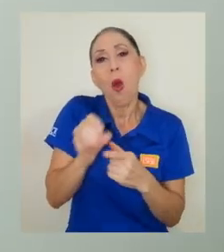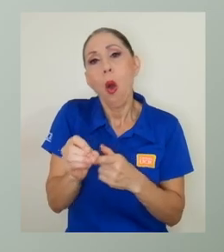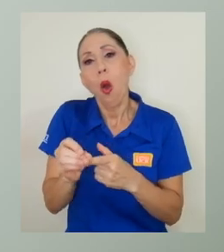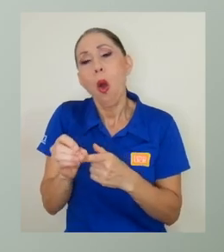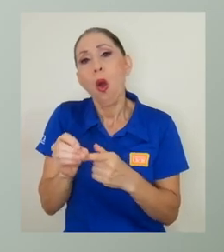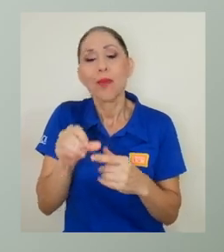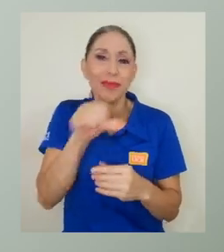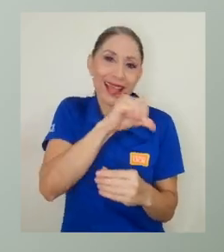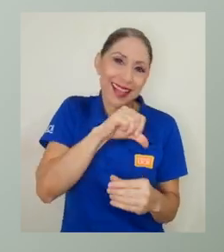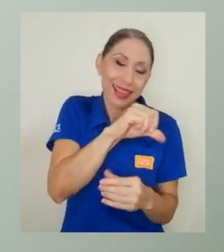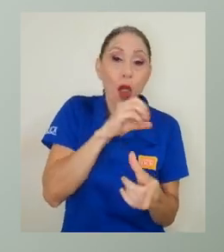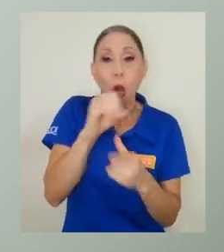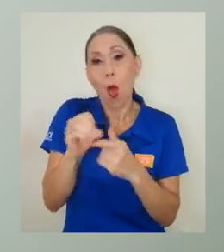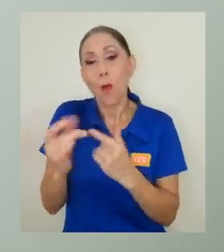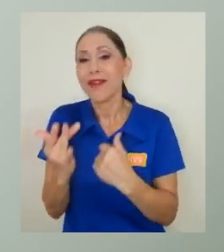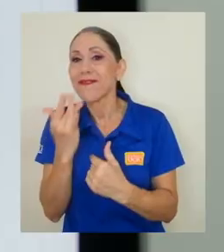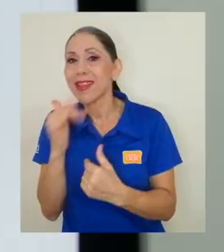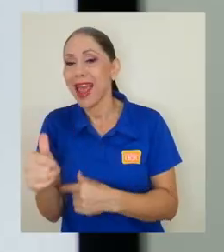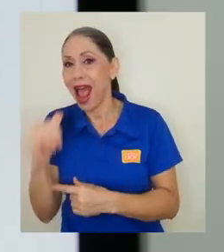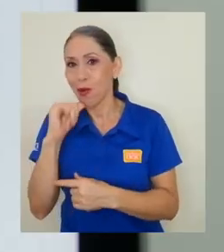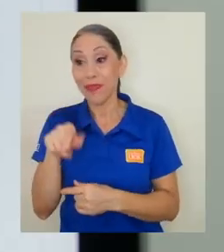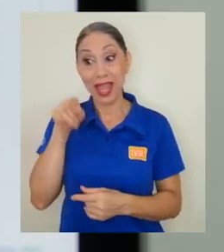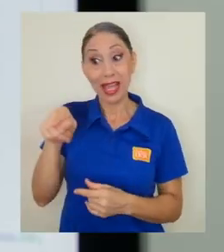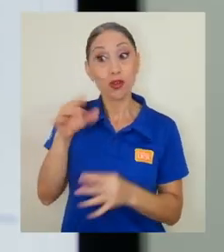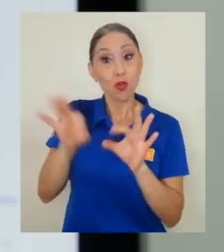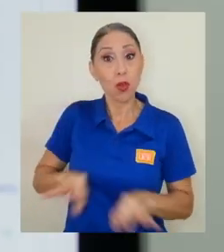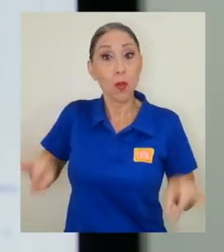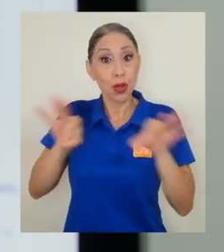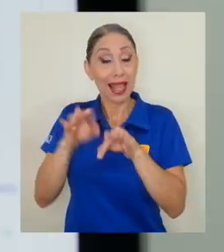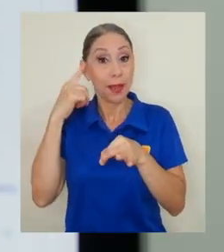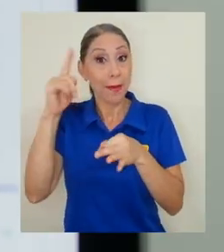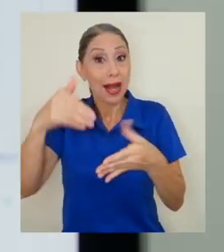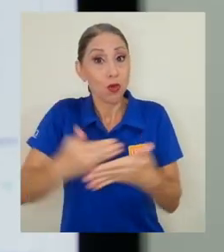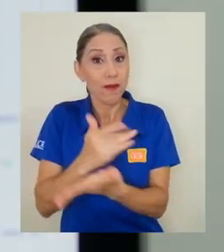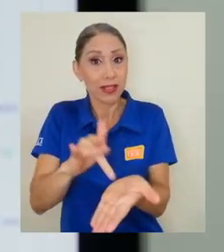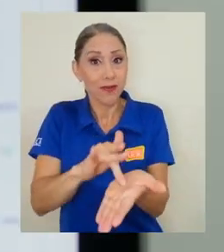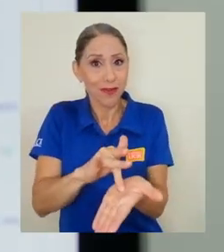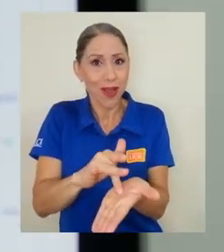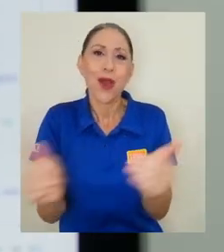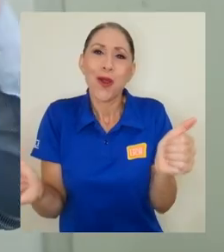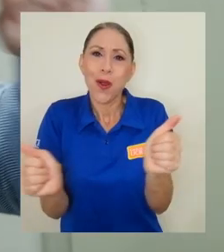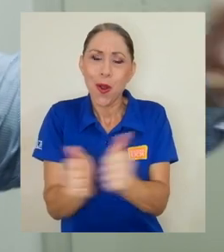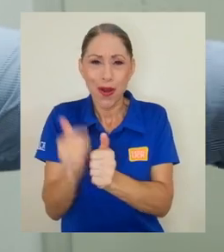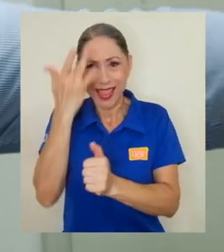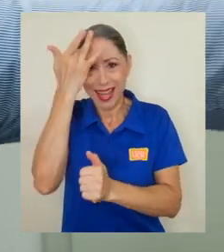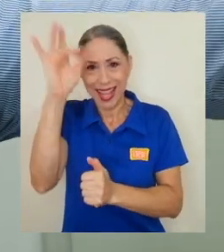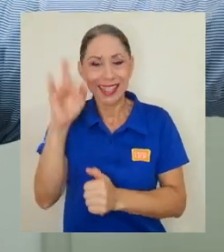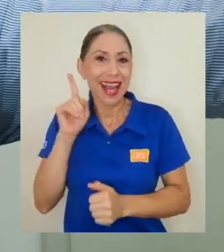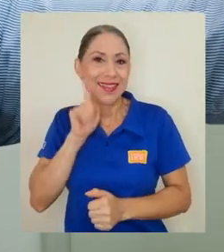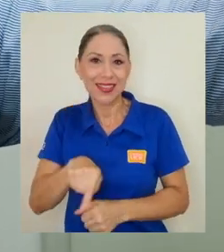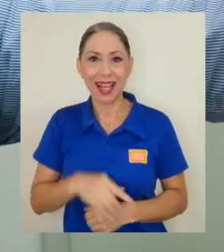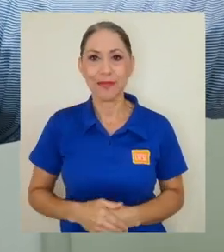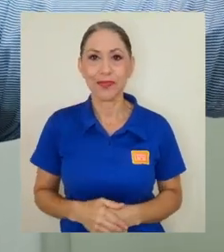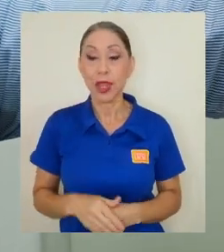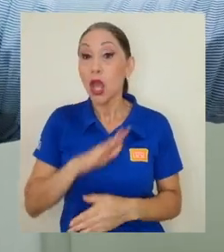relevancia para la creación de nuevos fármacos, esto de la mano de la inteligencia artificial. Poder utilizar todos estos valores